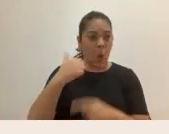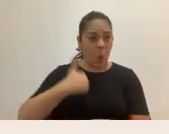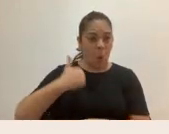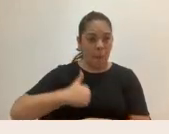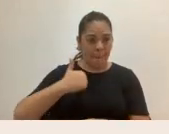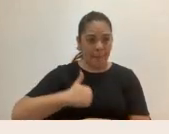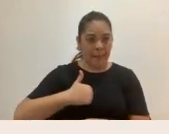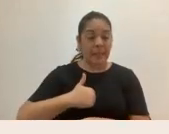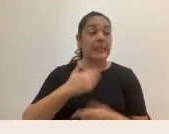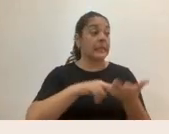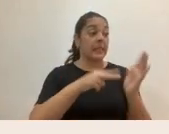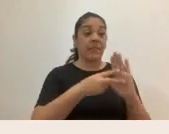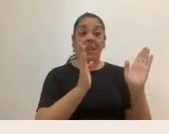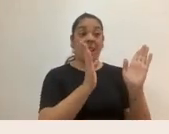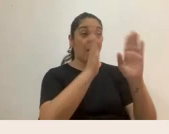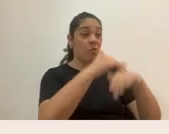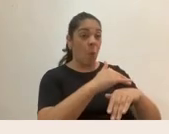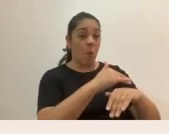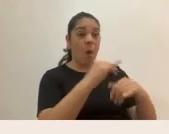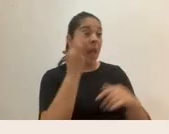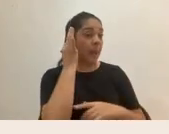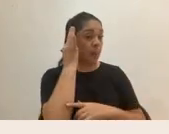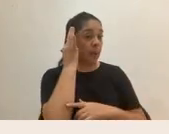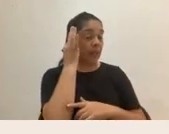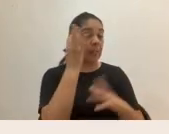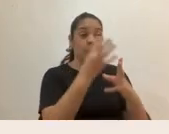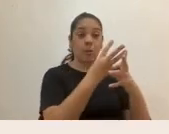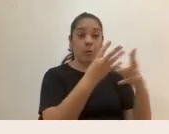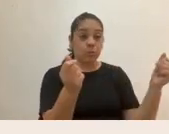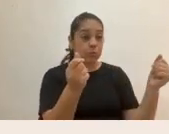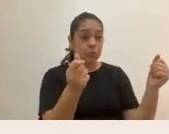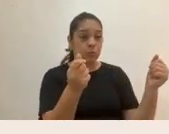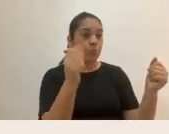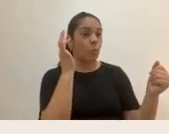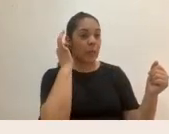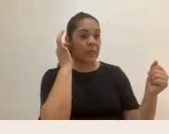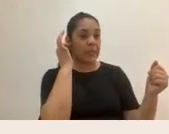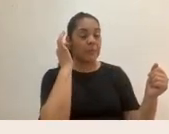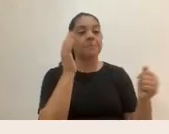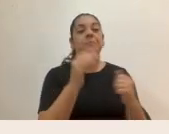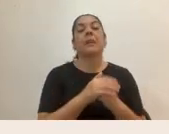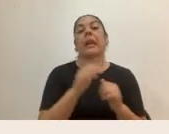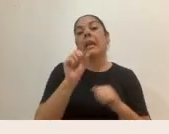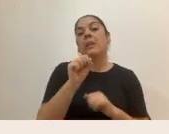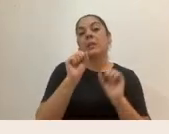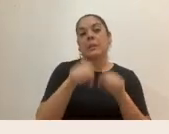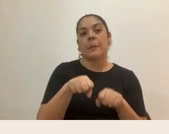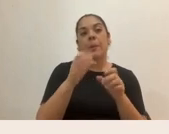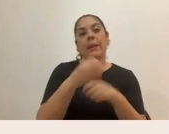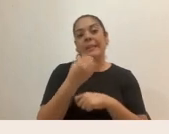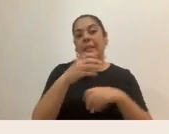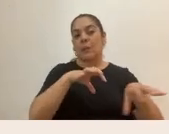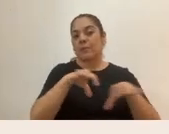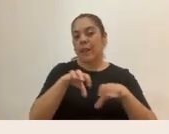sentido muy claro y un sentido muy simbólico de esa invisibilización que se puede hacer con pequeñas acciones o